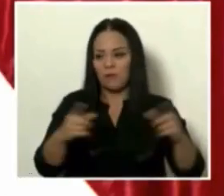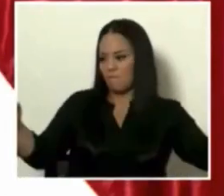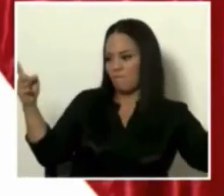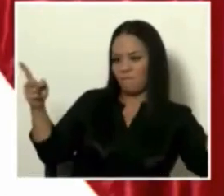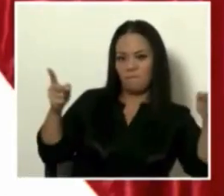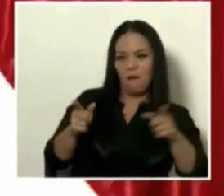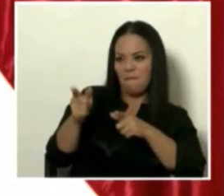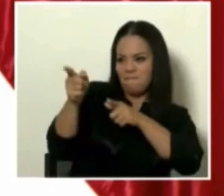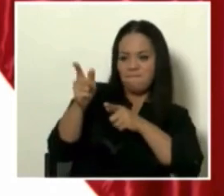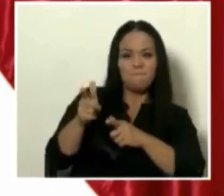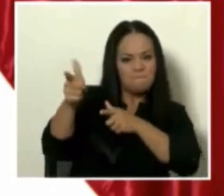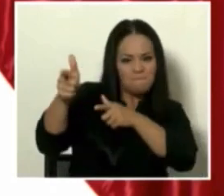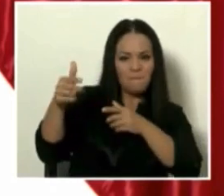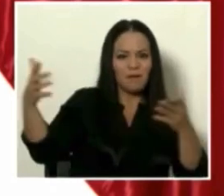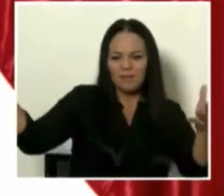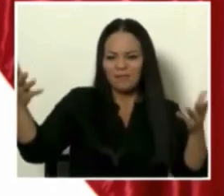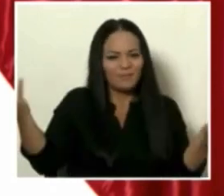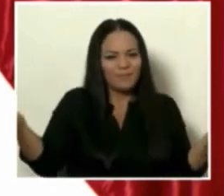alcance?